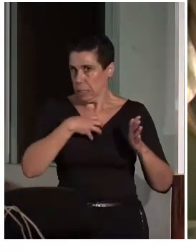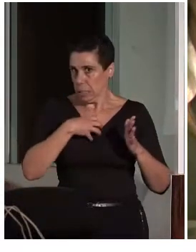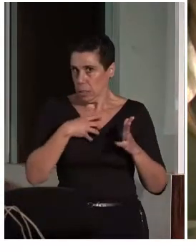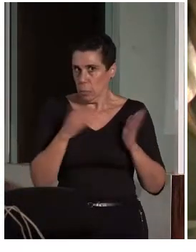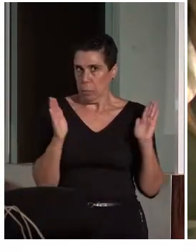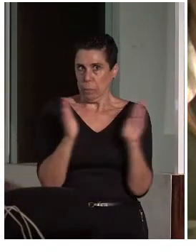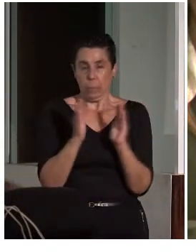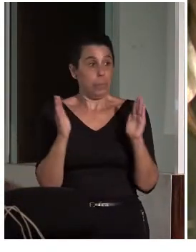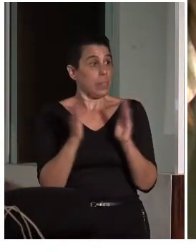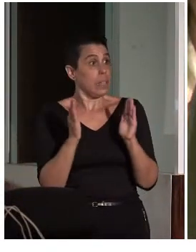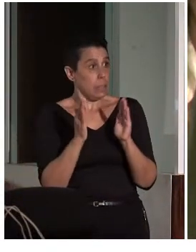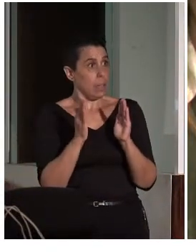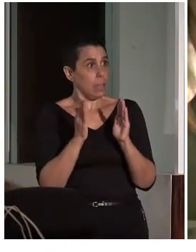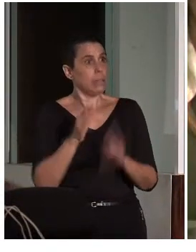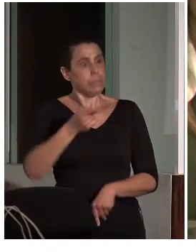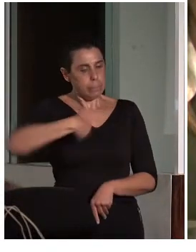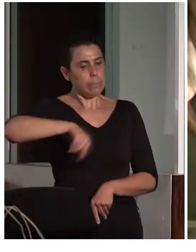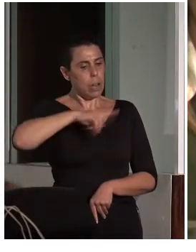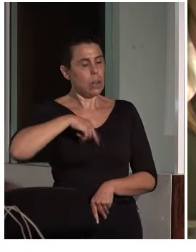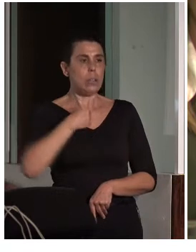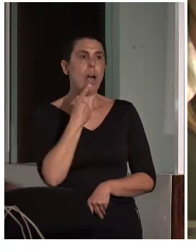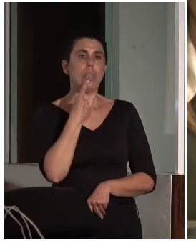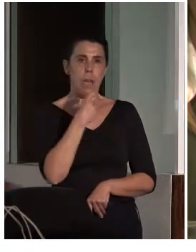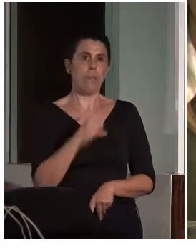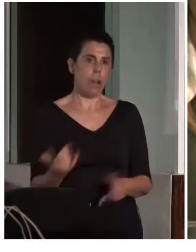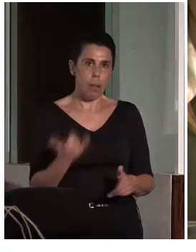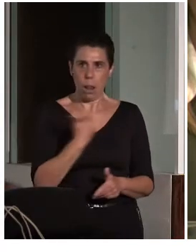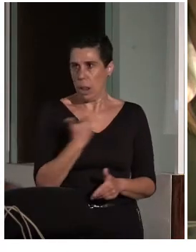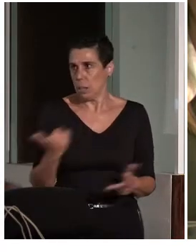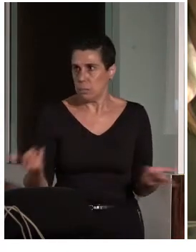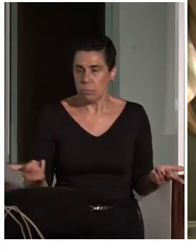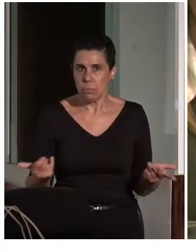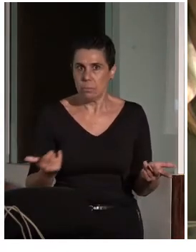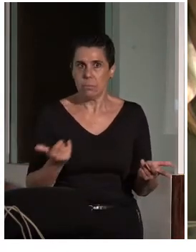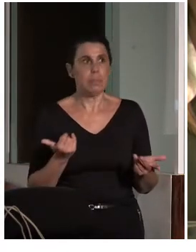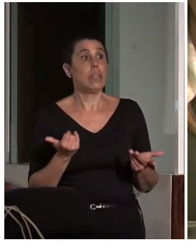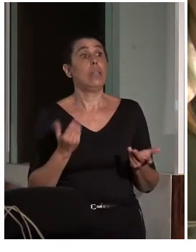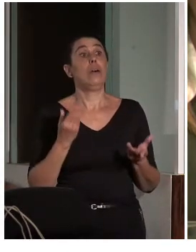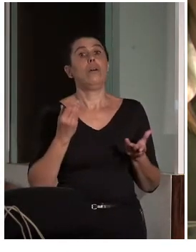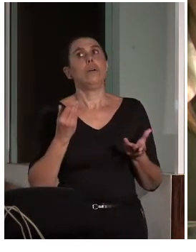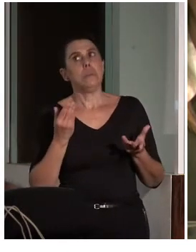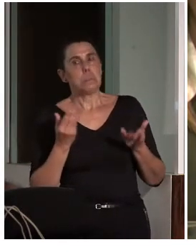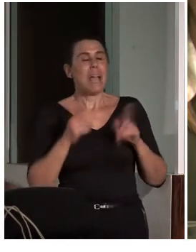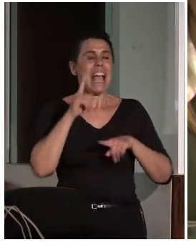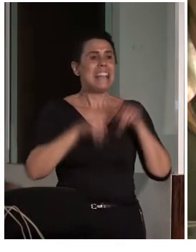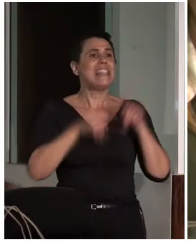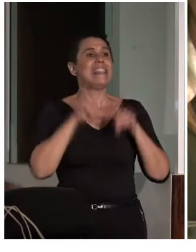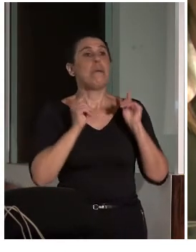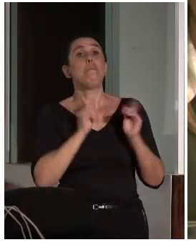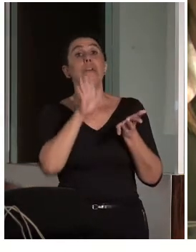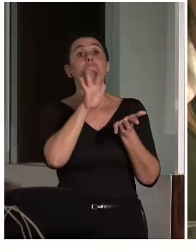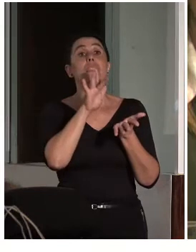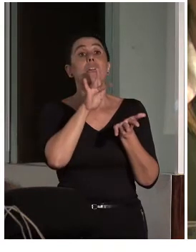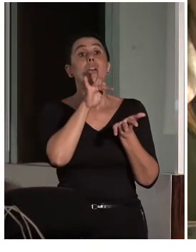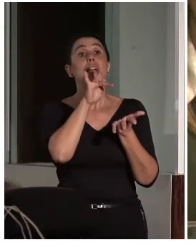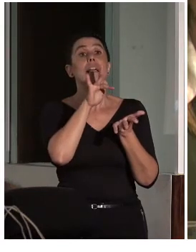pues, nosotros también tenemos ciertas dificultades. En muchos casos, particularmente en las